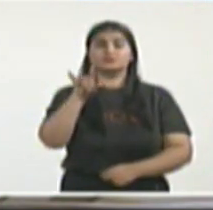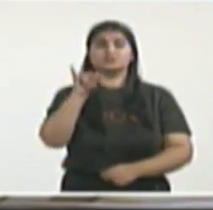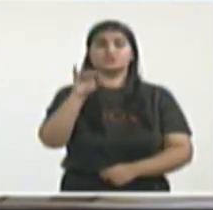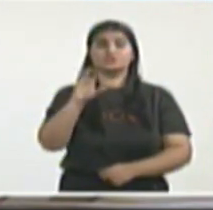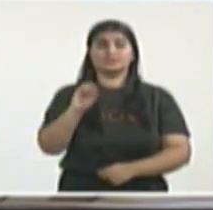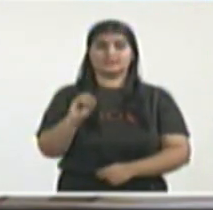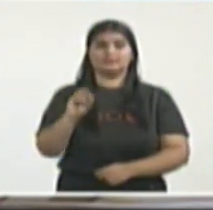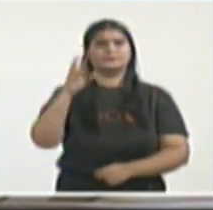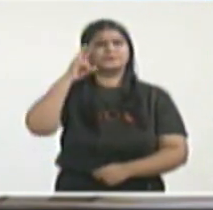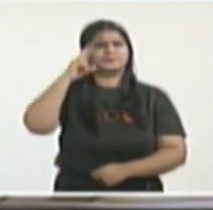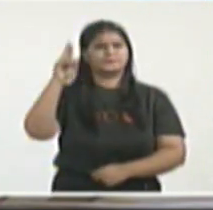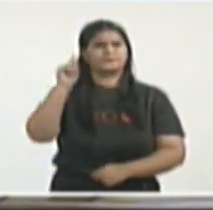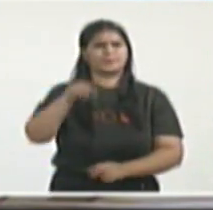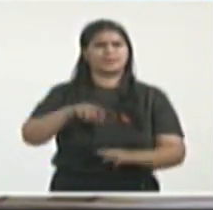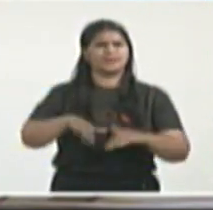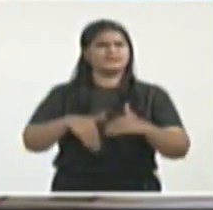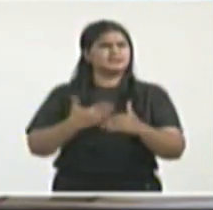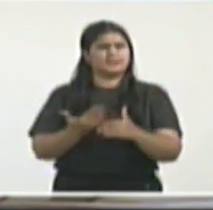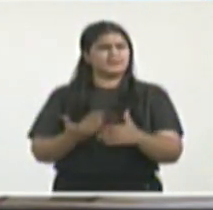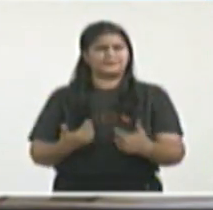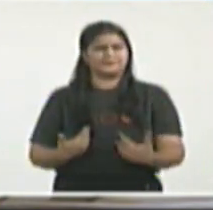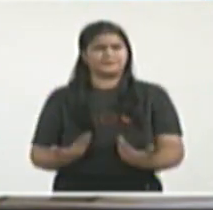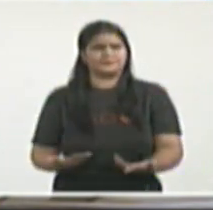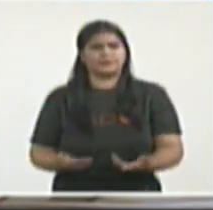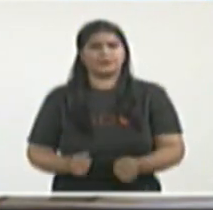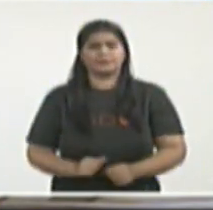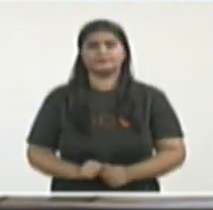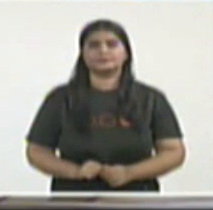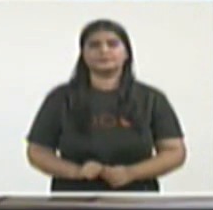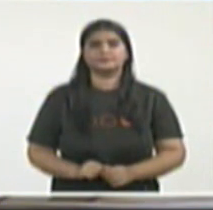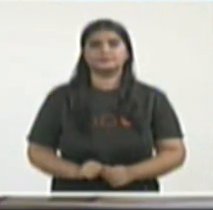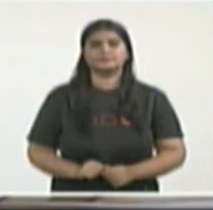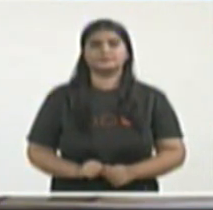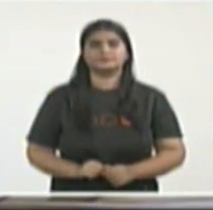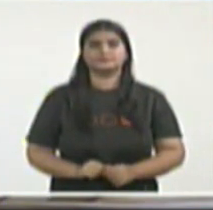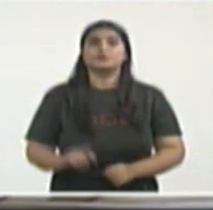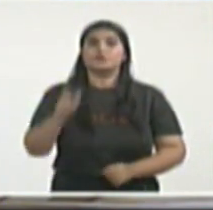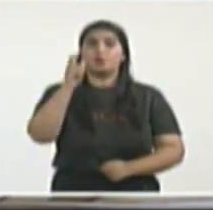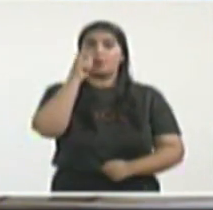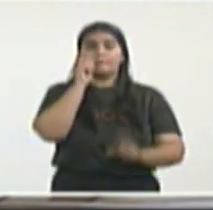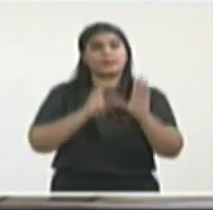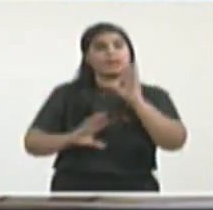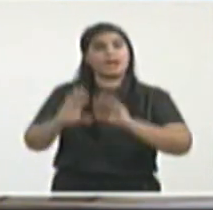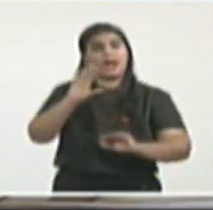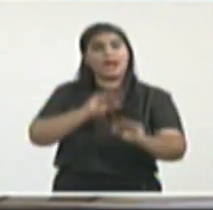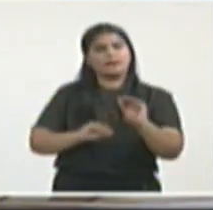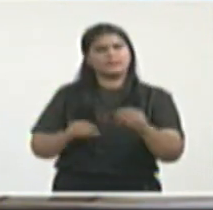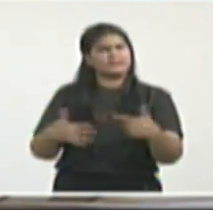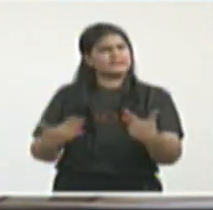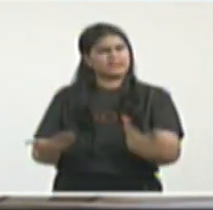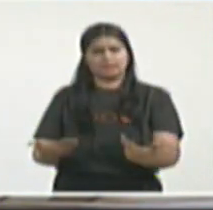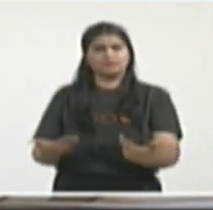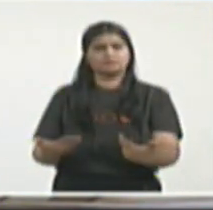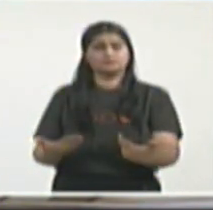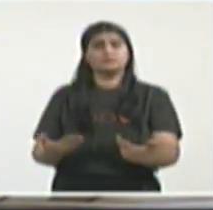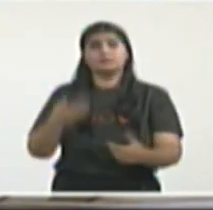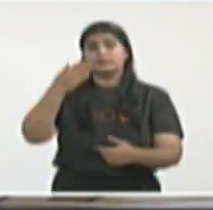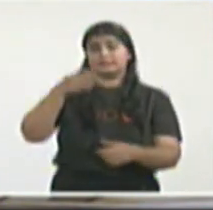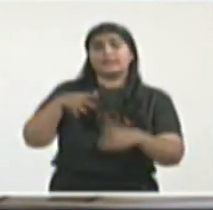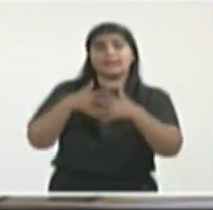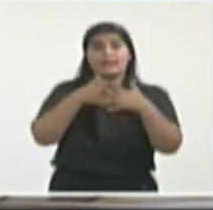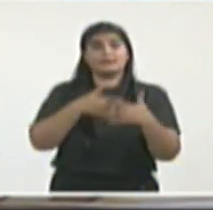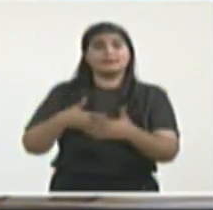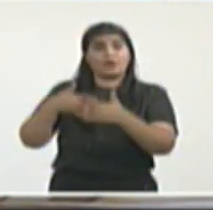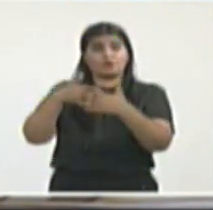en el que precisamente habla de negarle a Cuba dinero y suministros con el fin de reducir los